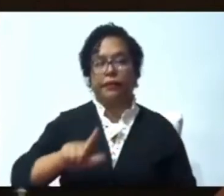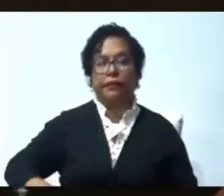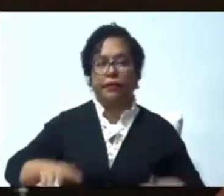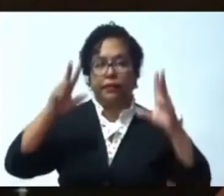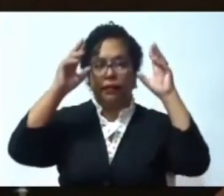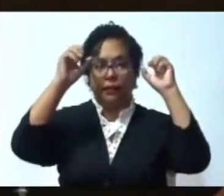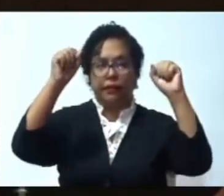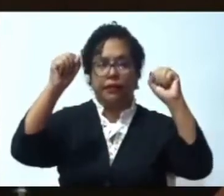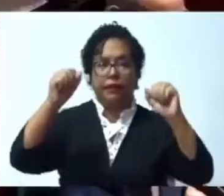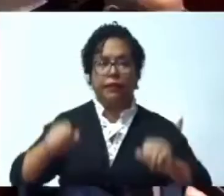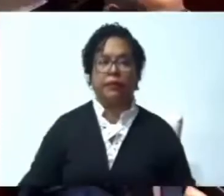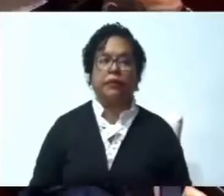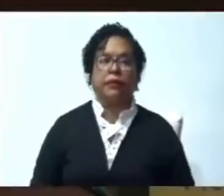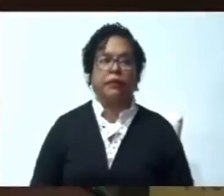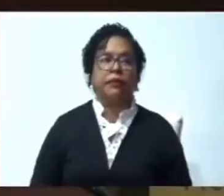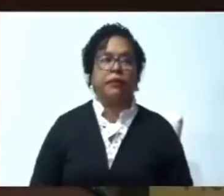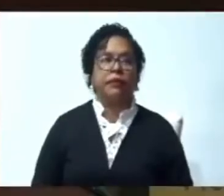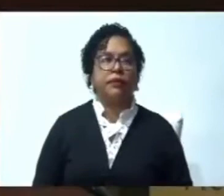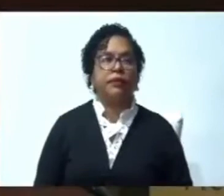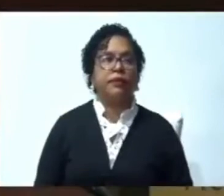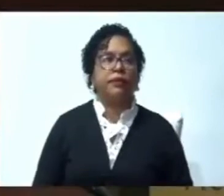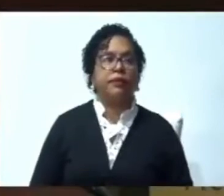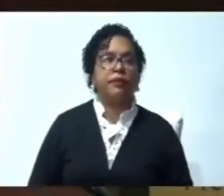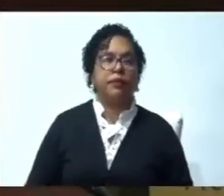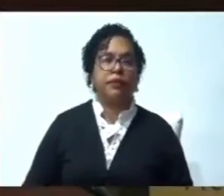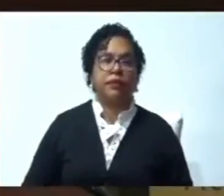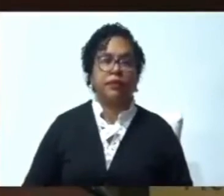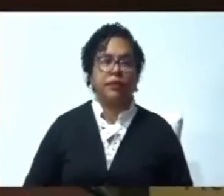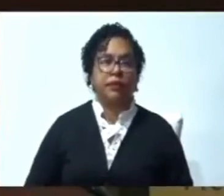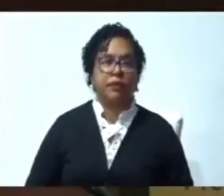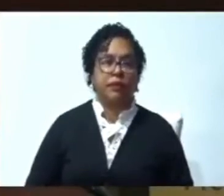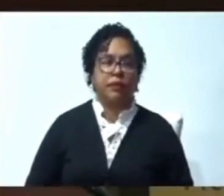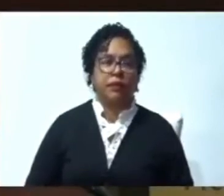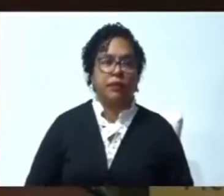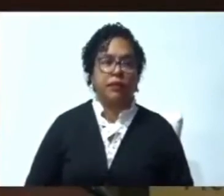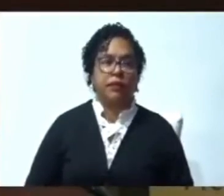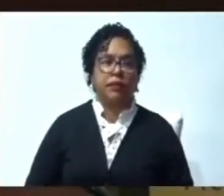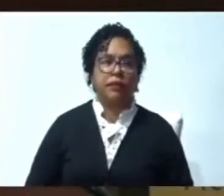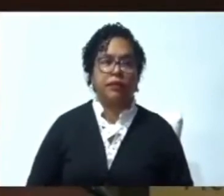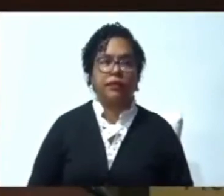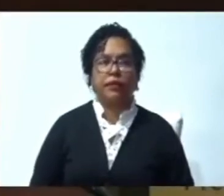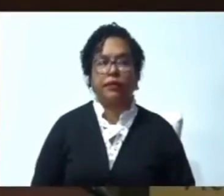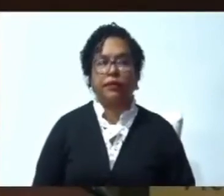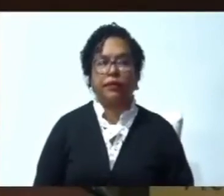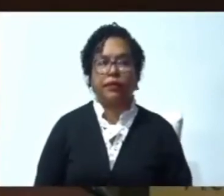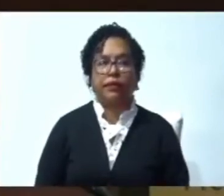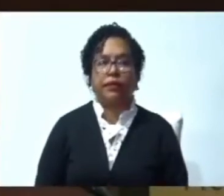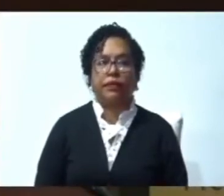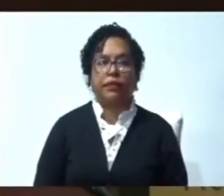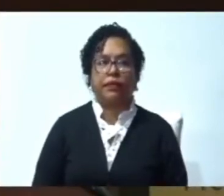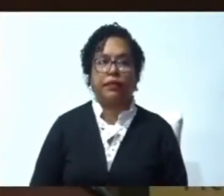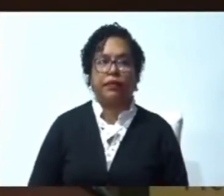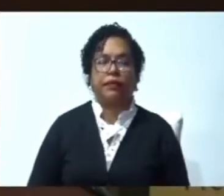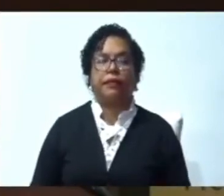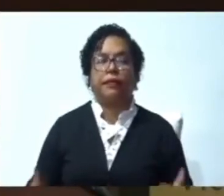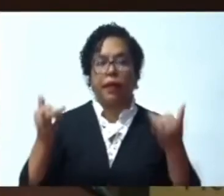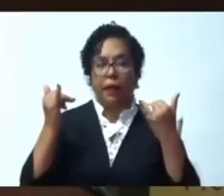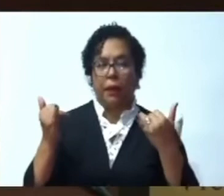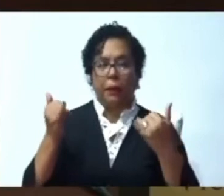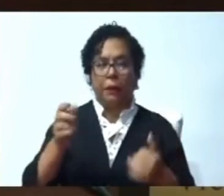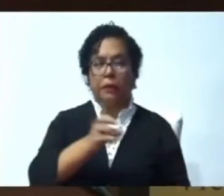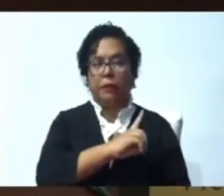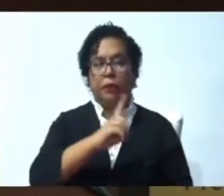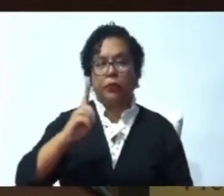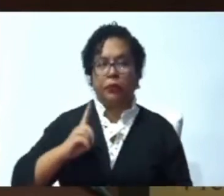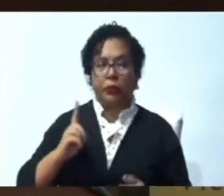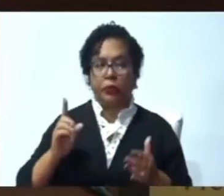Gracias Mi querido Ahora otorgo el uso De la palabra Al diputado Félix Michel